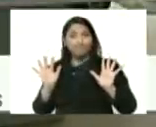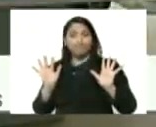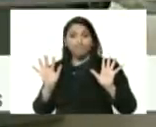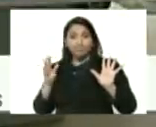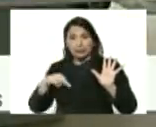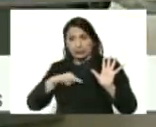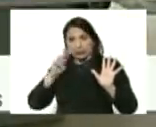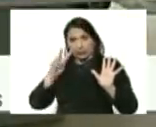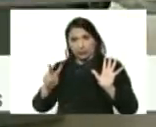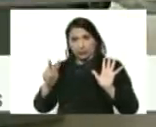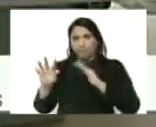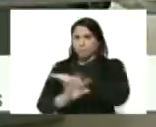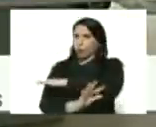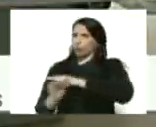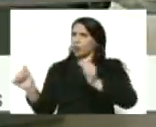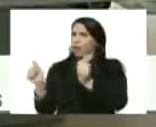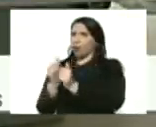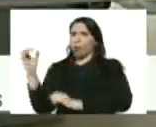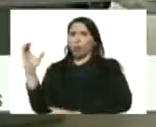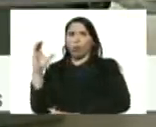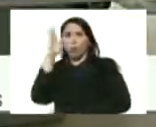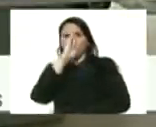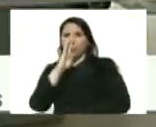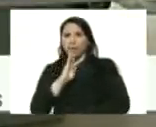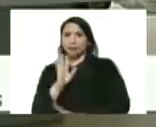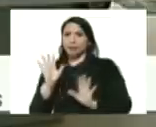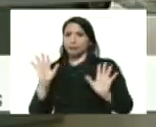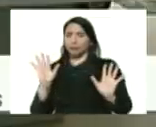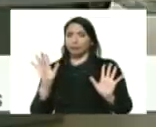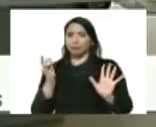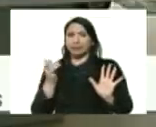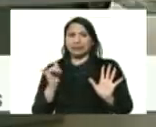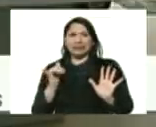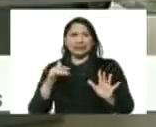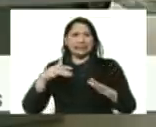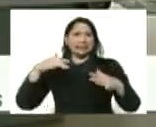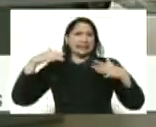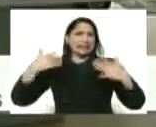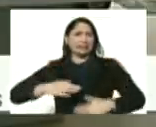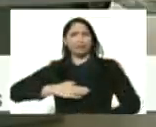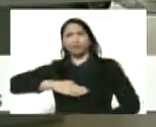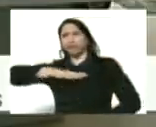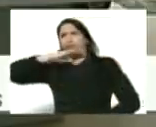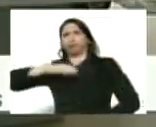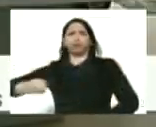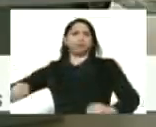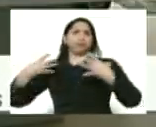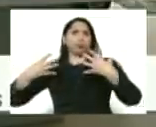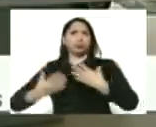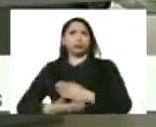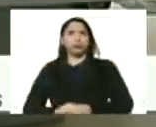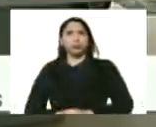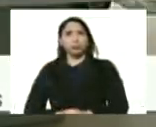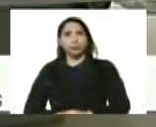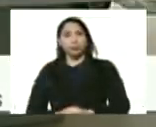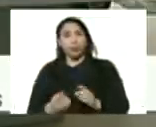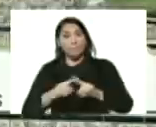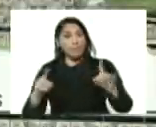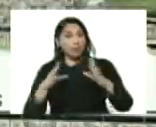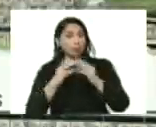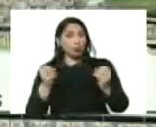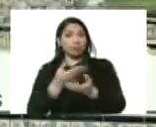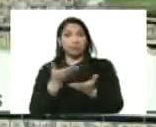un problema con Colombia y con Brasil, que están hiperinfectados, pero todos